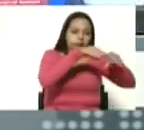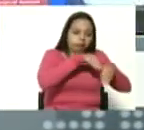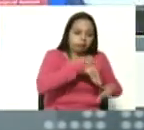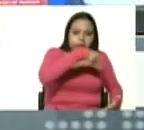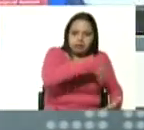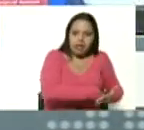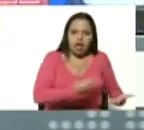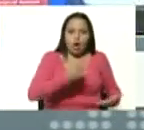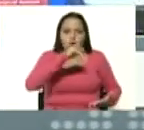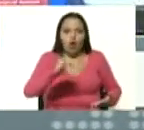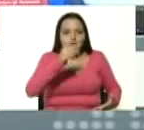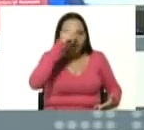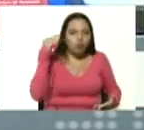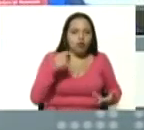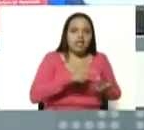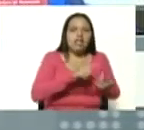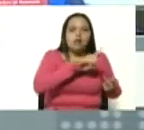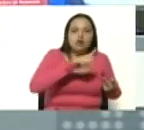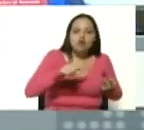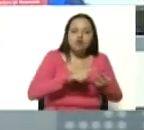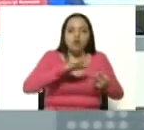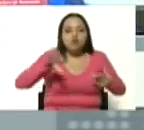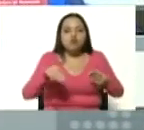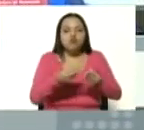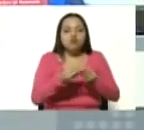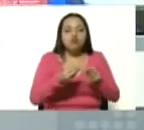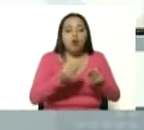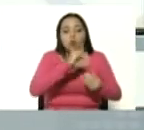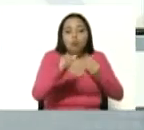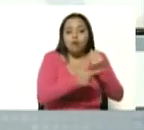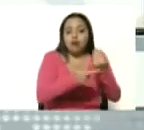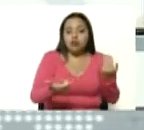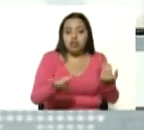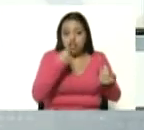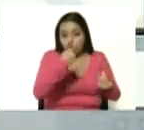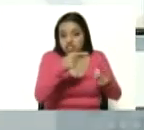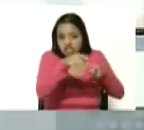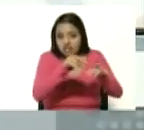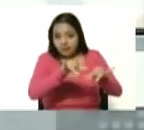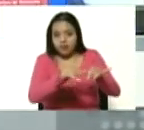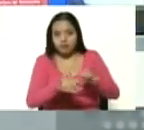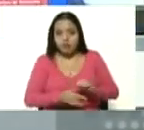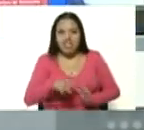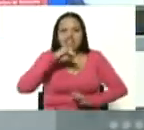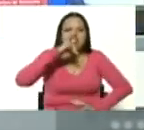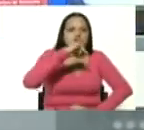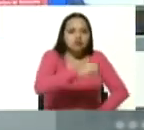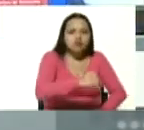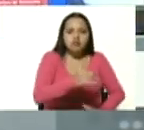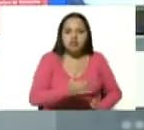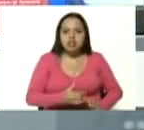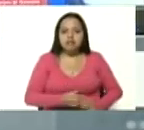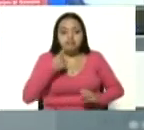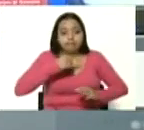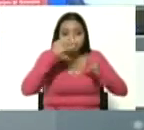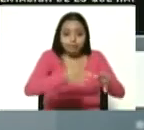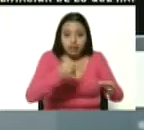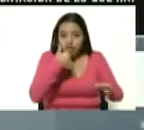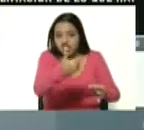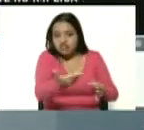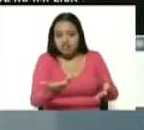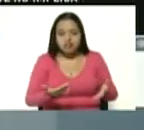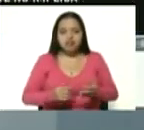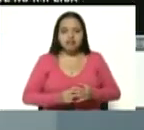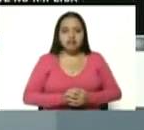Julio Borges Leopoldo López y Juan Guaidó lo dice lo dice él esta denuncia contundente me